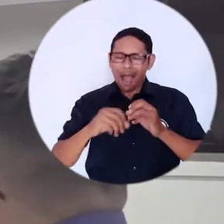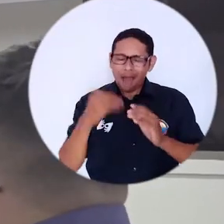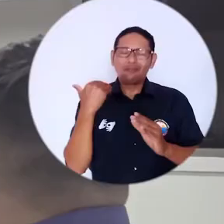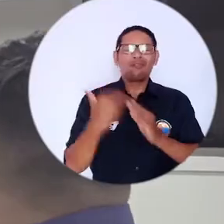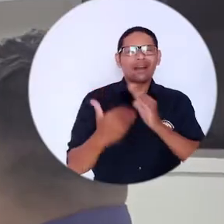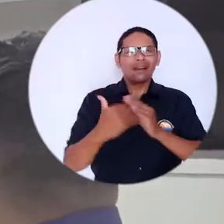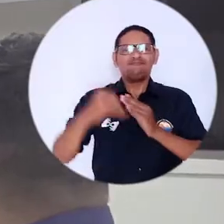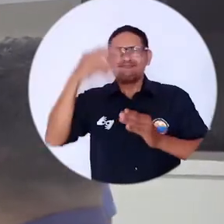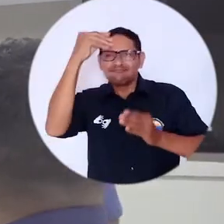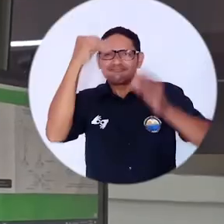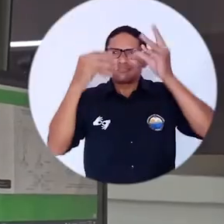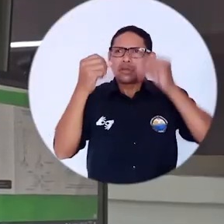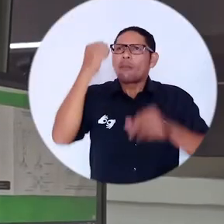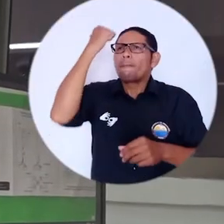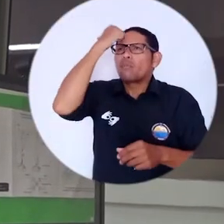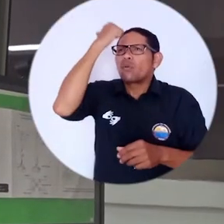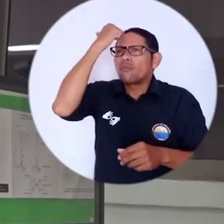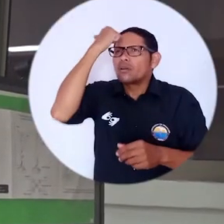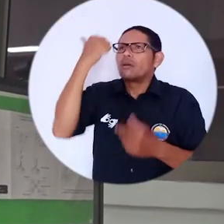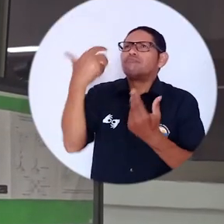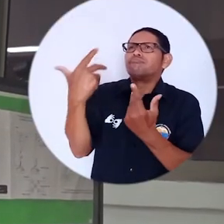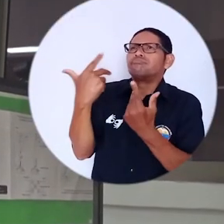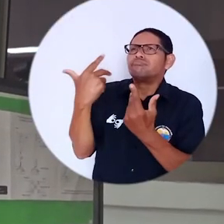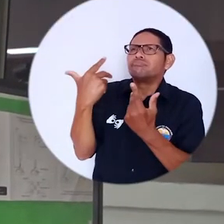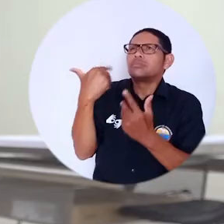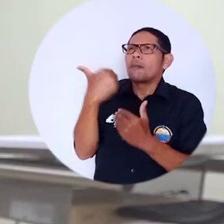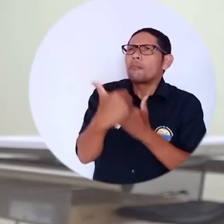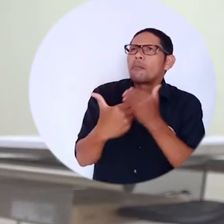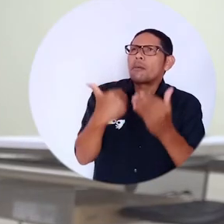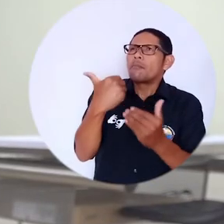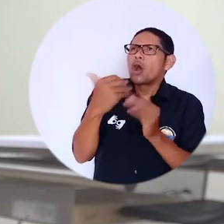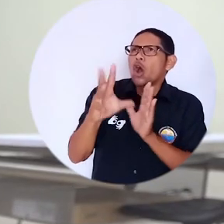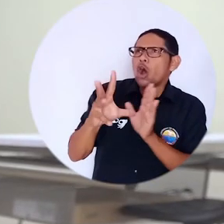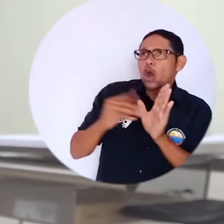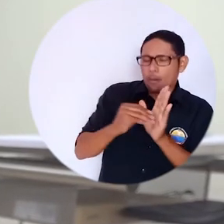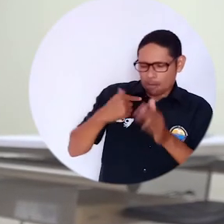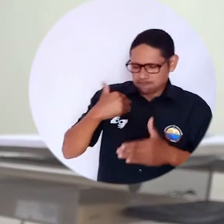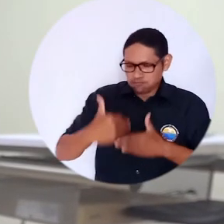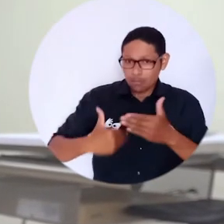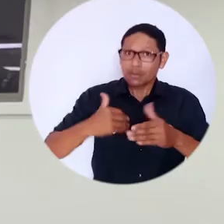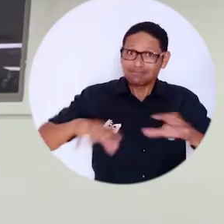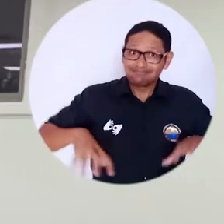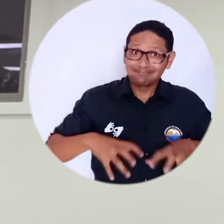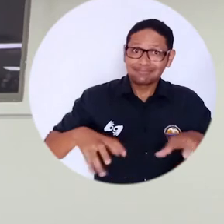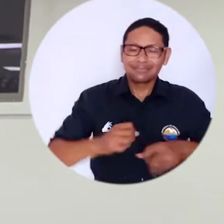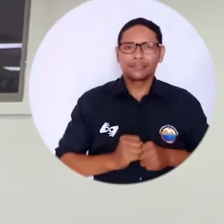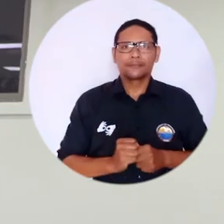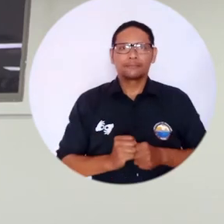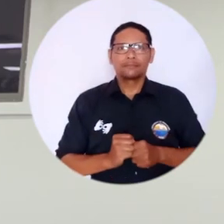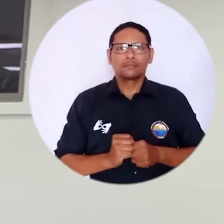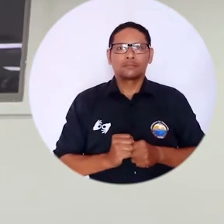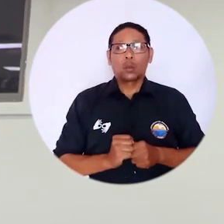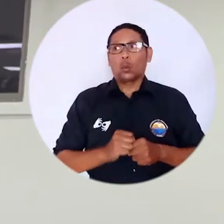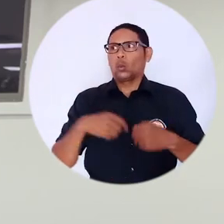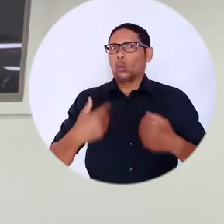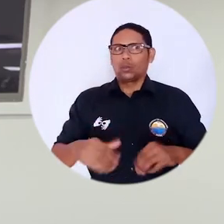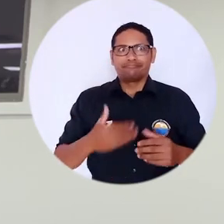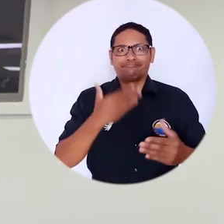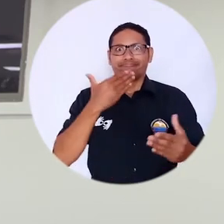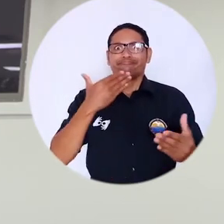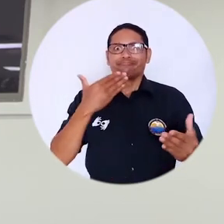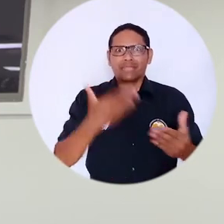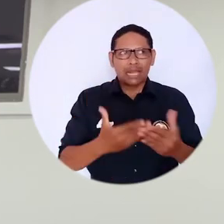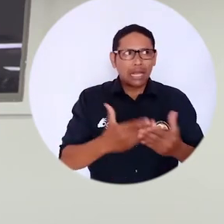seguir los pasos que el profesor le vaya indicando en cada una de las actividades. Agradecerle por pensar